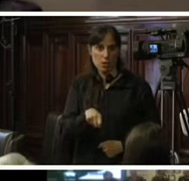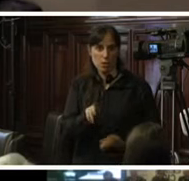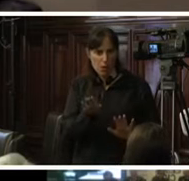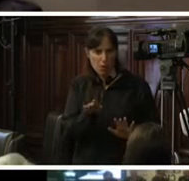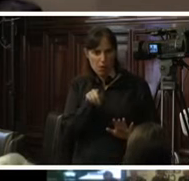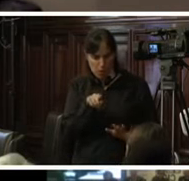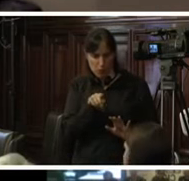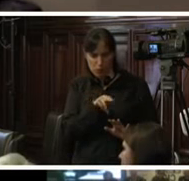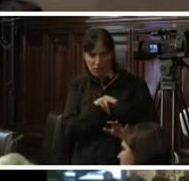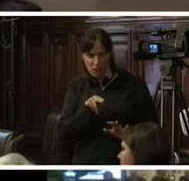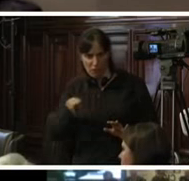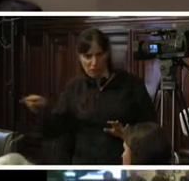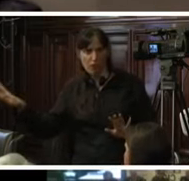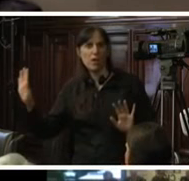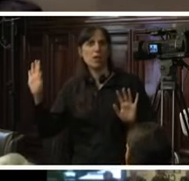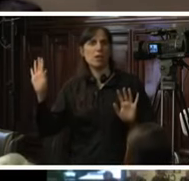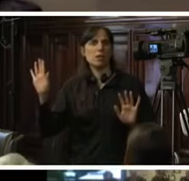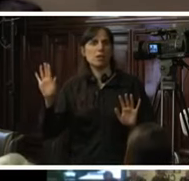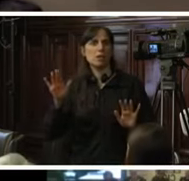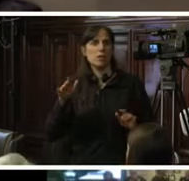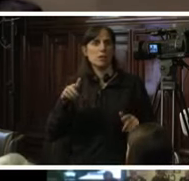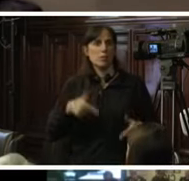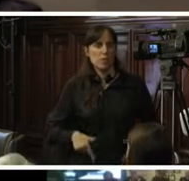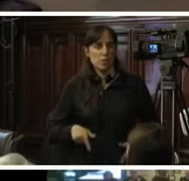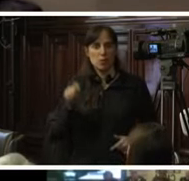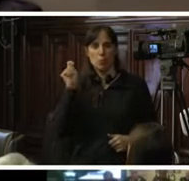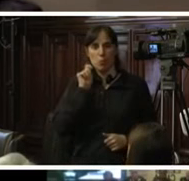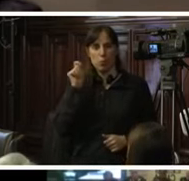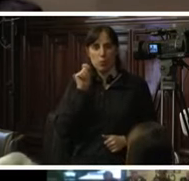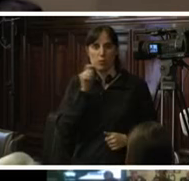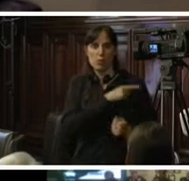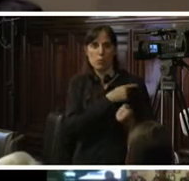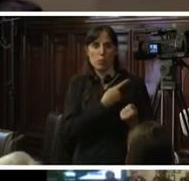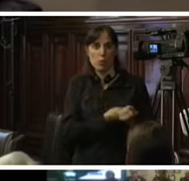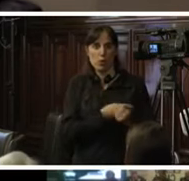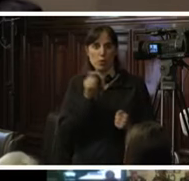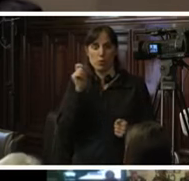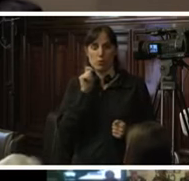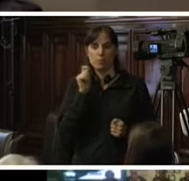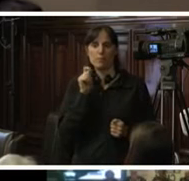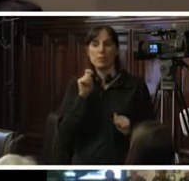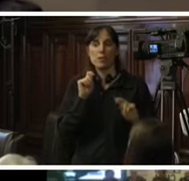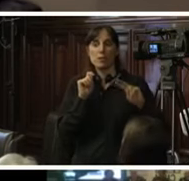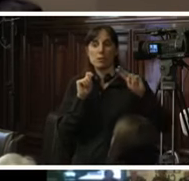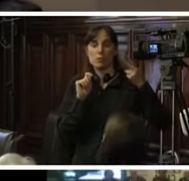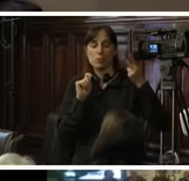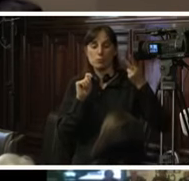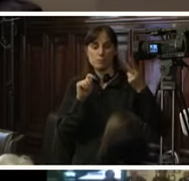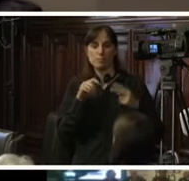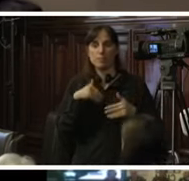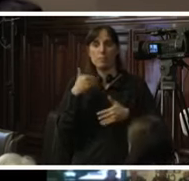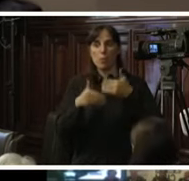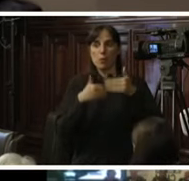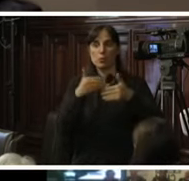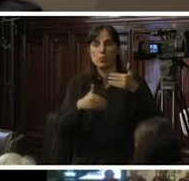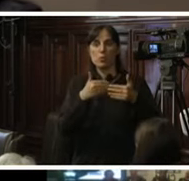afectado la decisión que ha tomado el Ministerio Público y el Poder Judicial en segundo lugar el procedimiento de